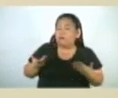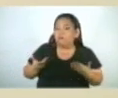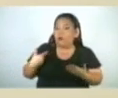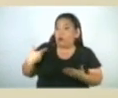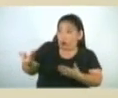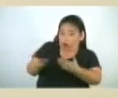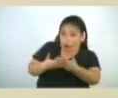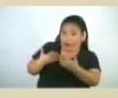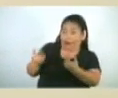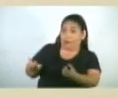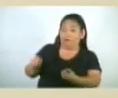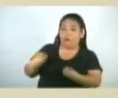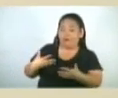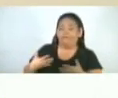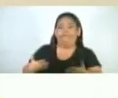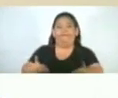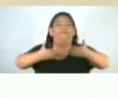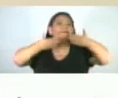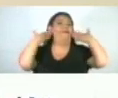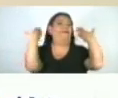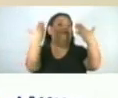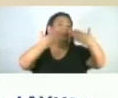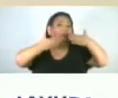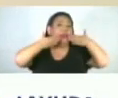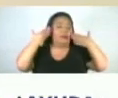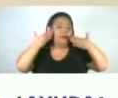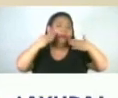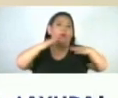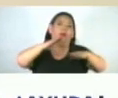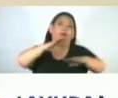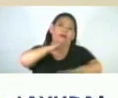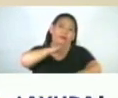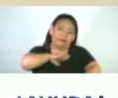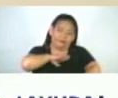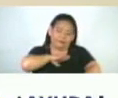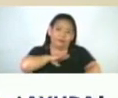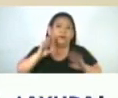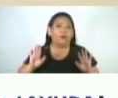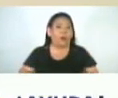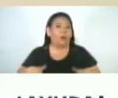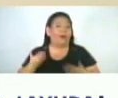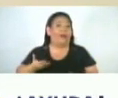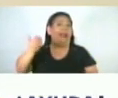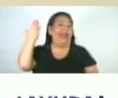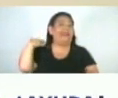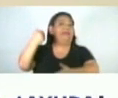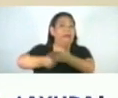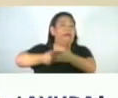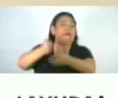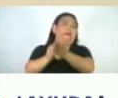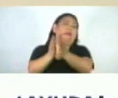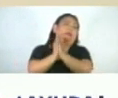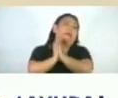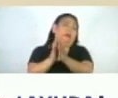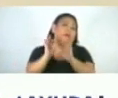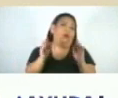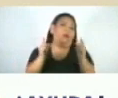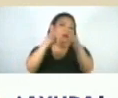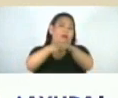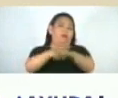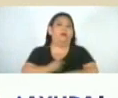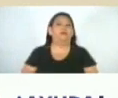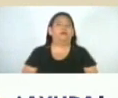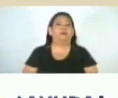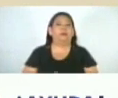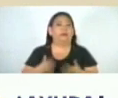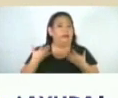alegría y mucha satisfacción porque es lo que habíamos venido pidiendo desde hace mucho tiempo. Estamos